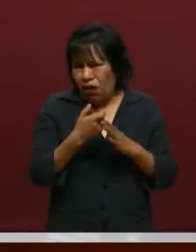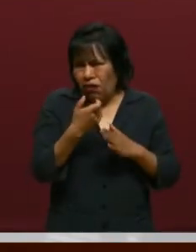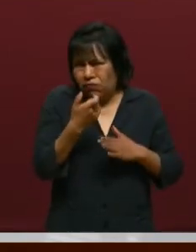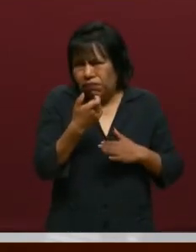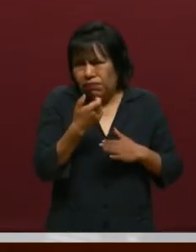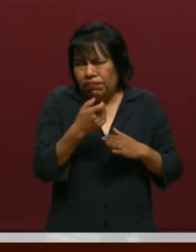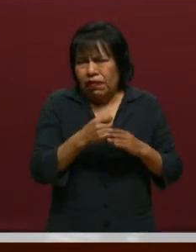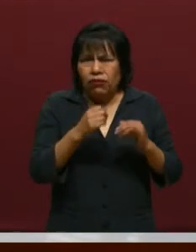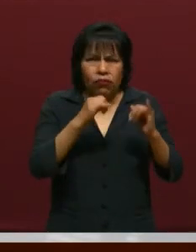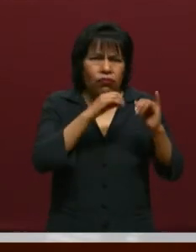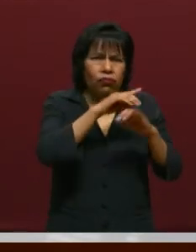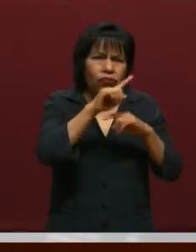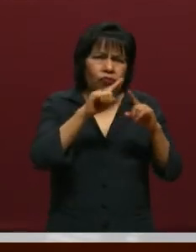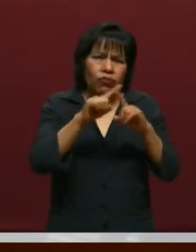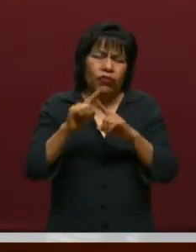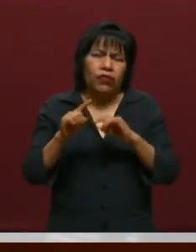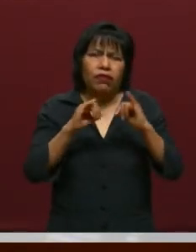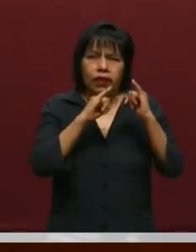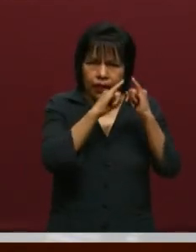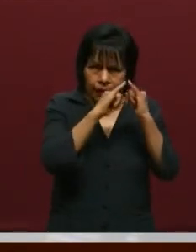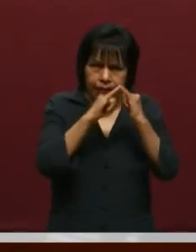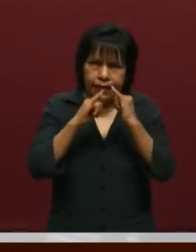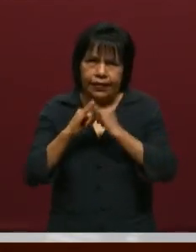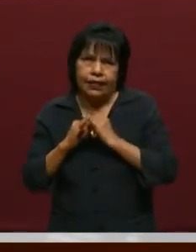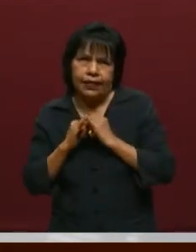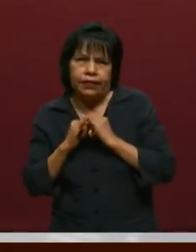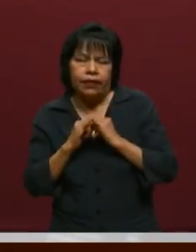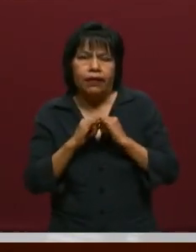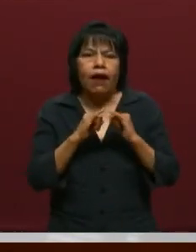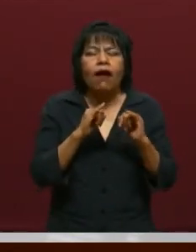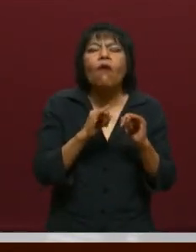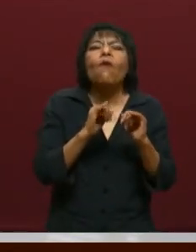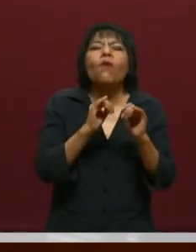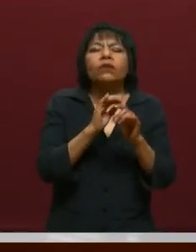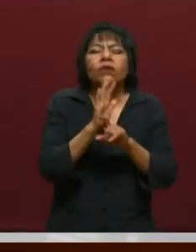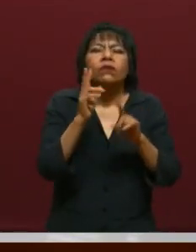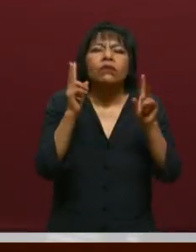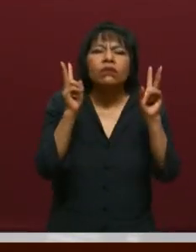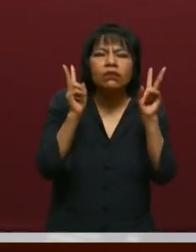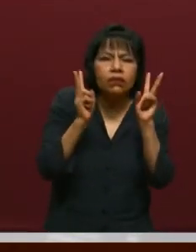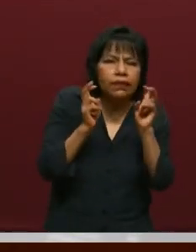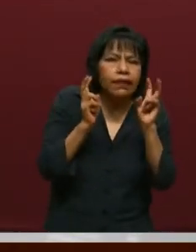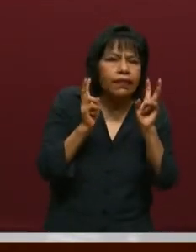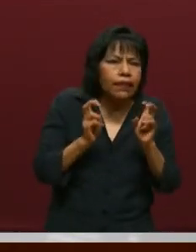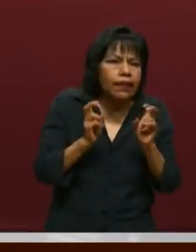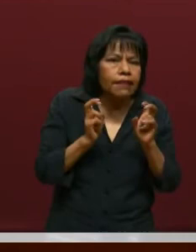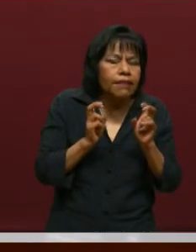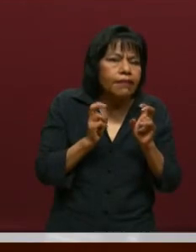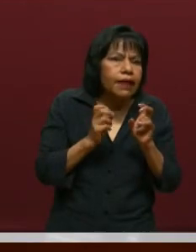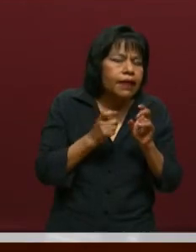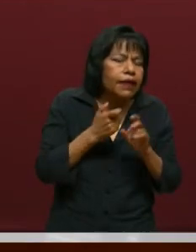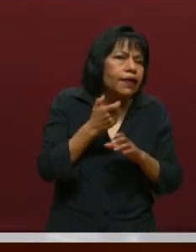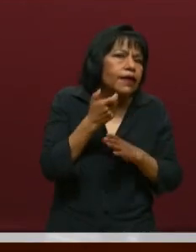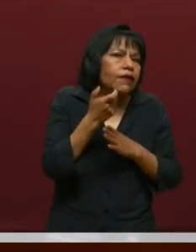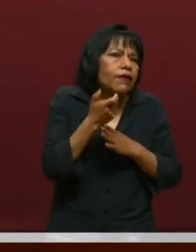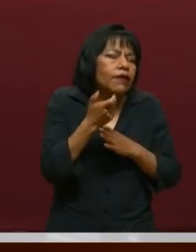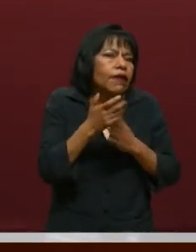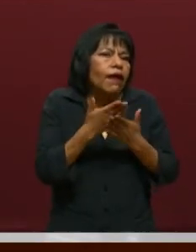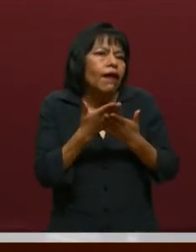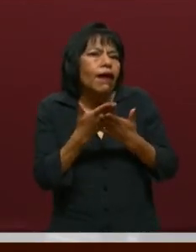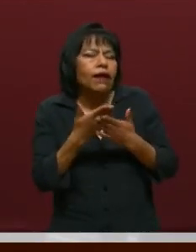instituciones de educación superior se detone el tema, efectivamente, tema económico, que